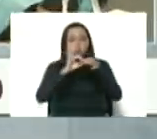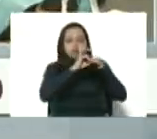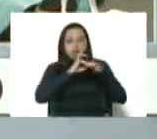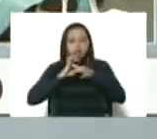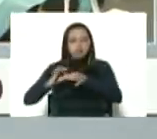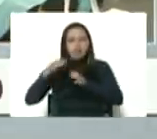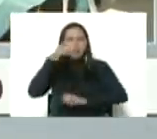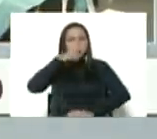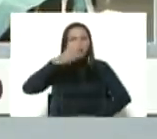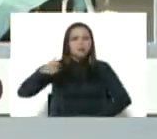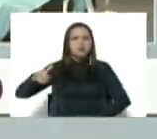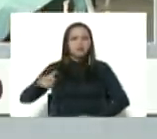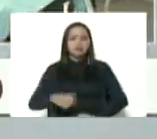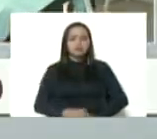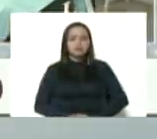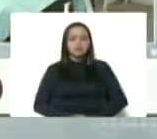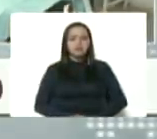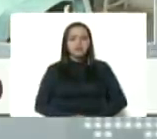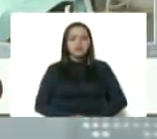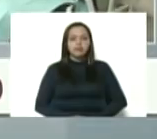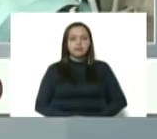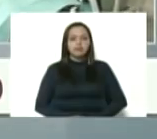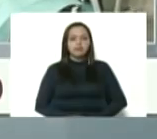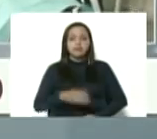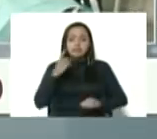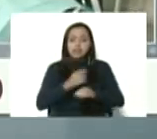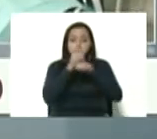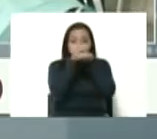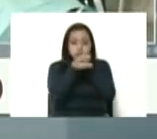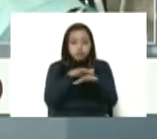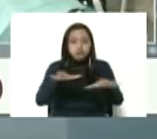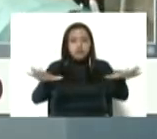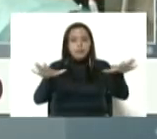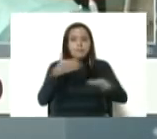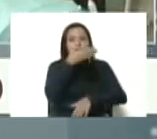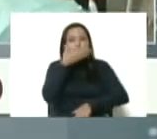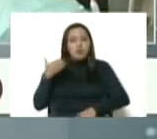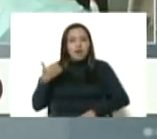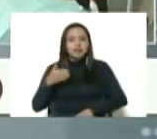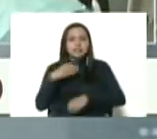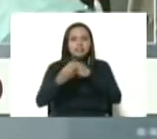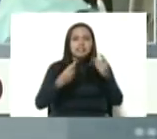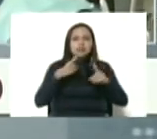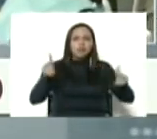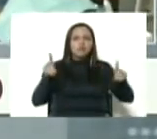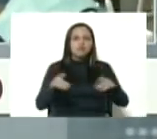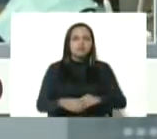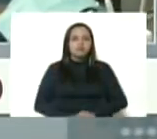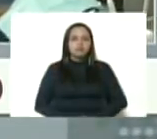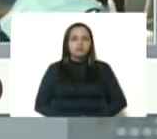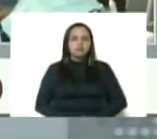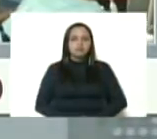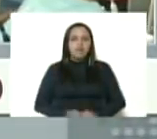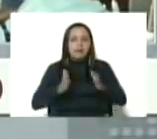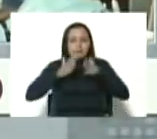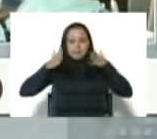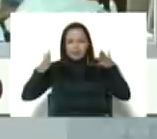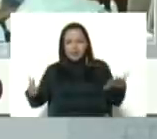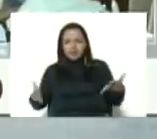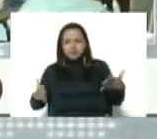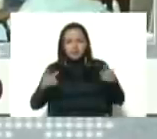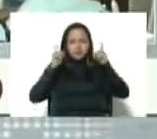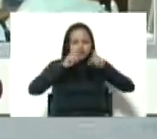Poder Popular, que debe expandirse, mejorarse, democratizarse, ampliarse,